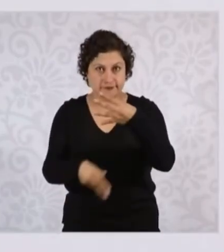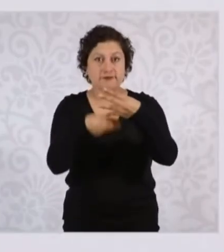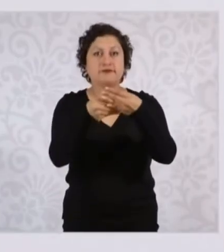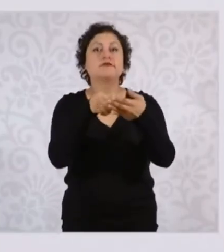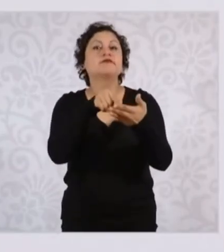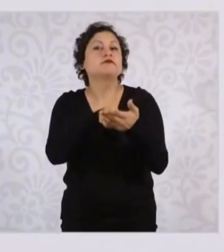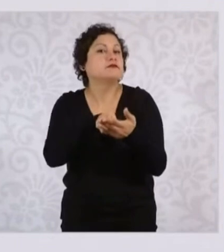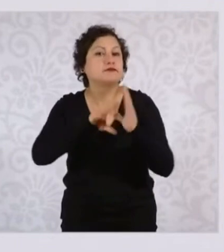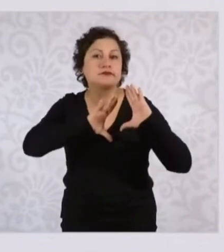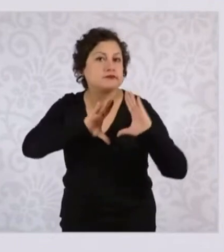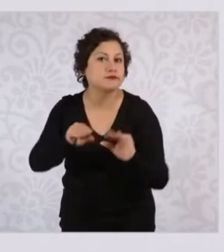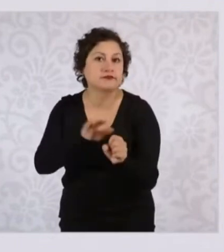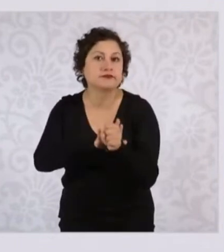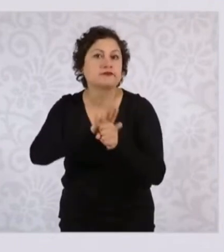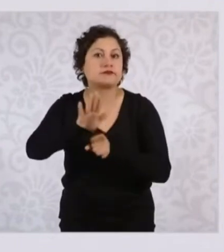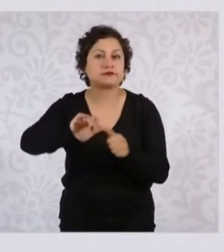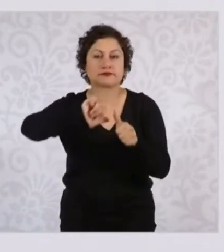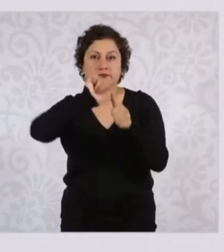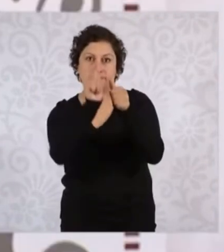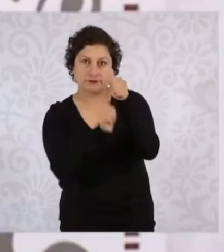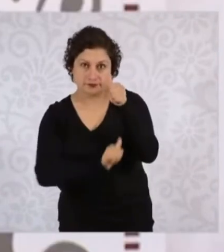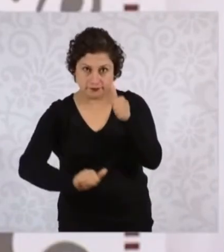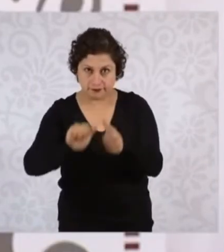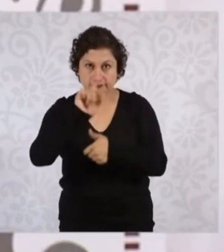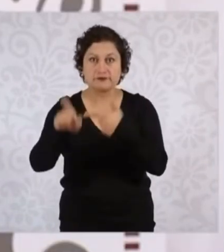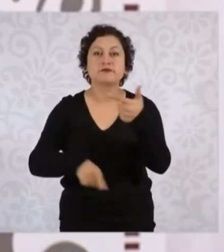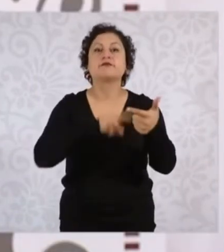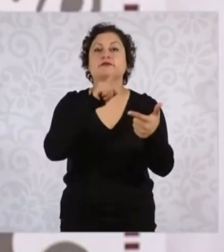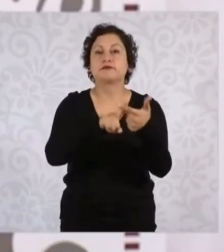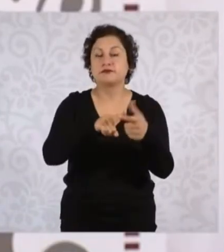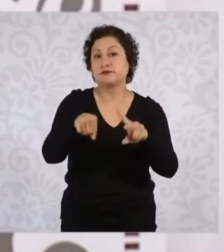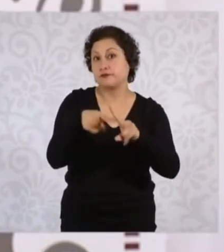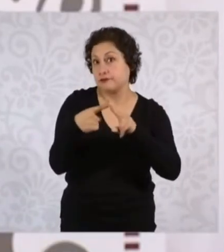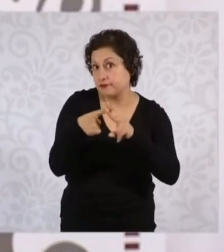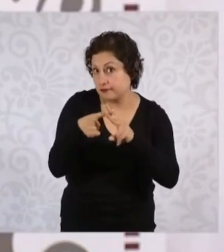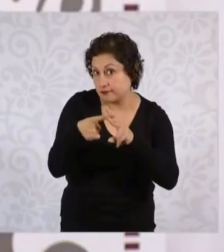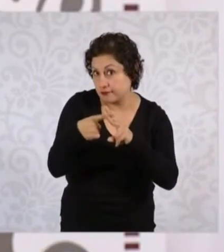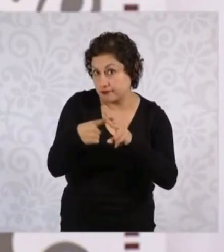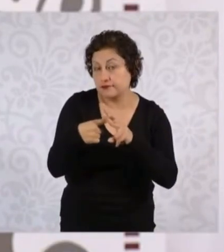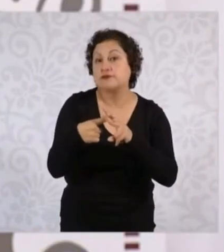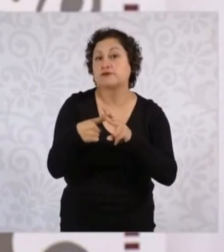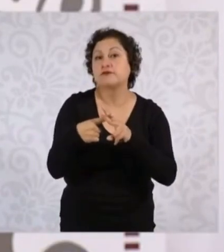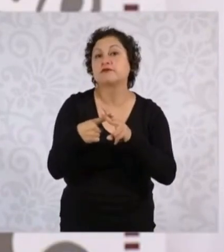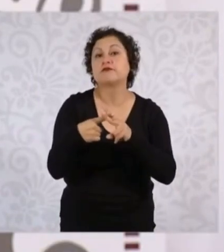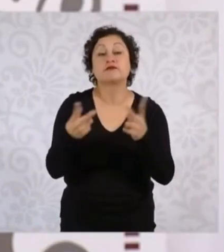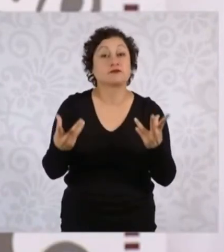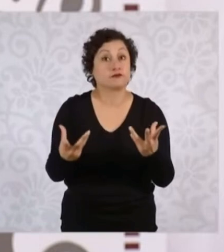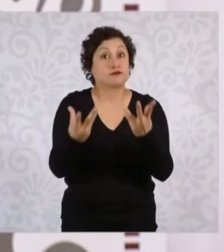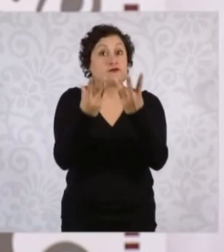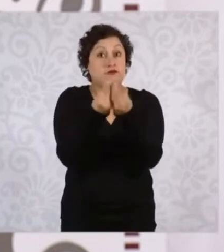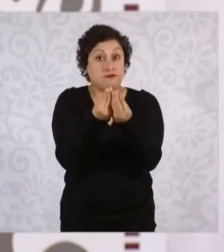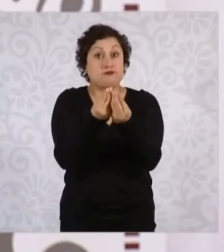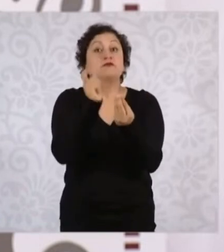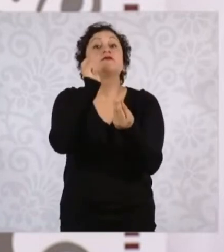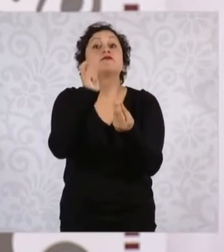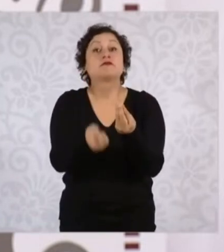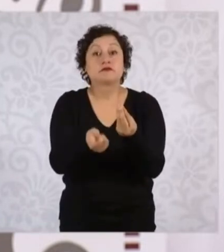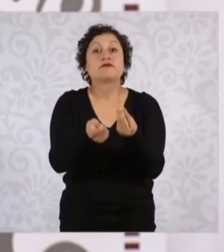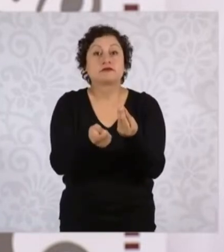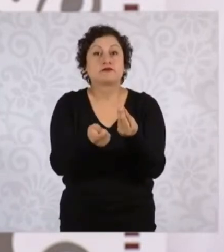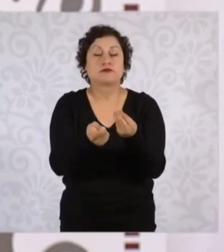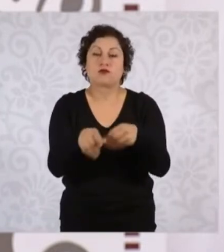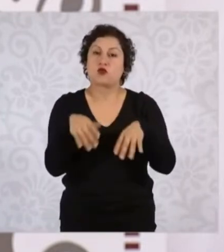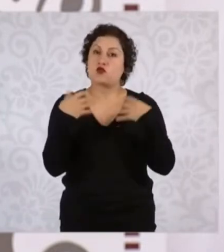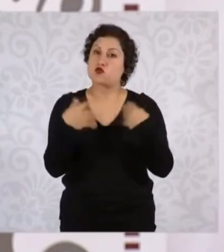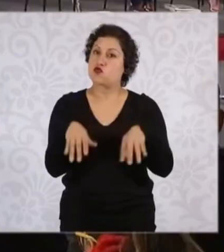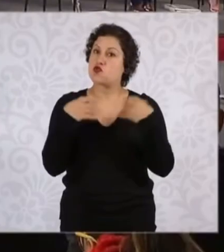asignaturas de bellas artes y aritmética, las cuales en conjunto constituían una de las